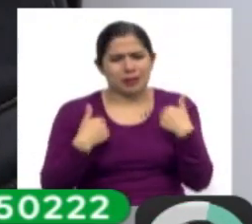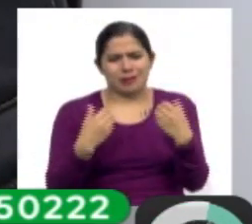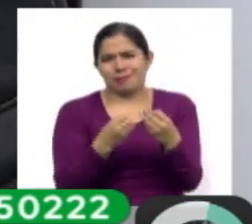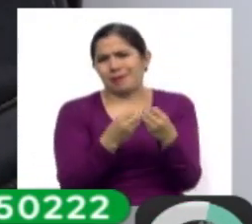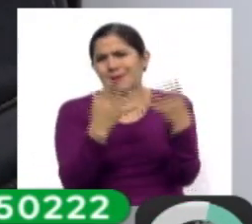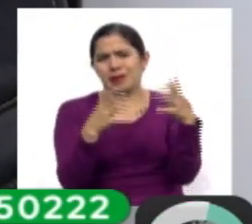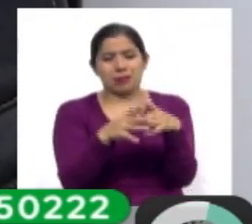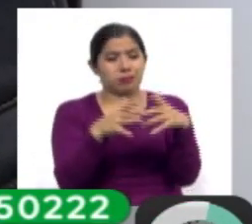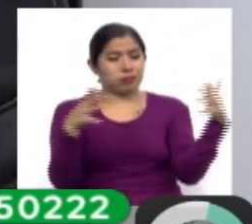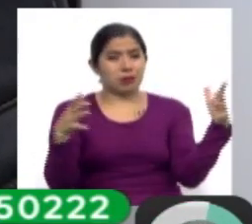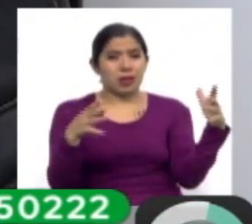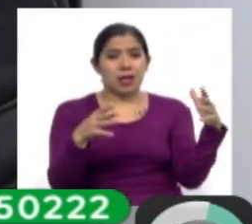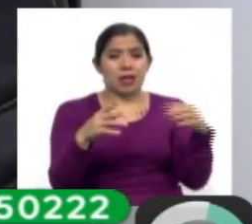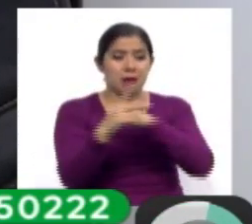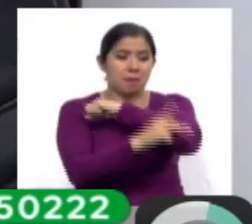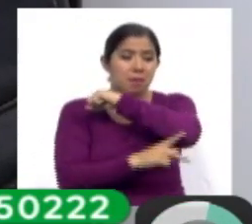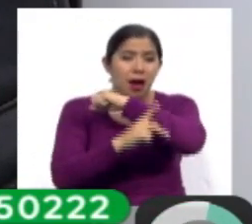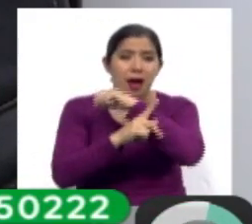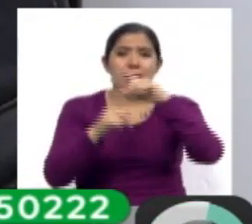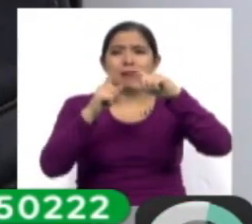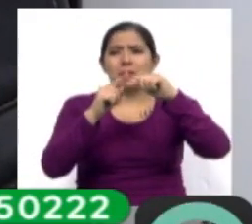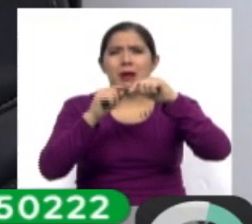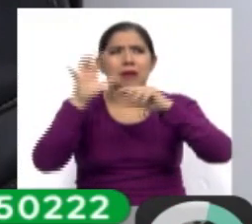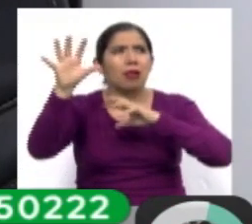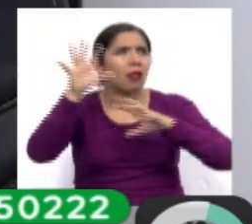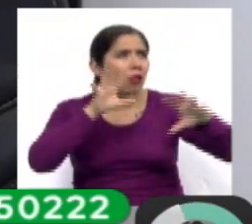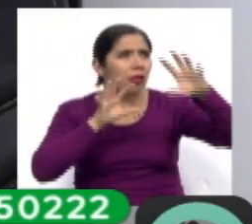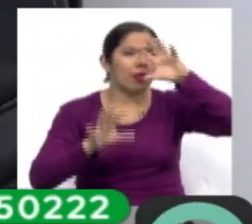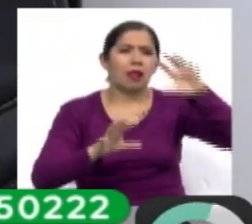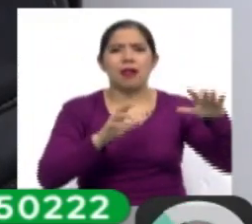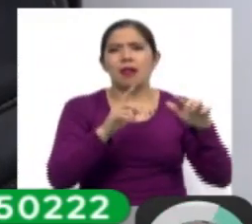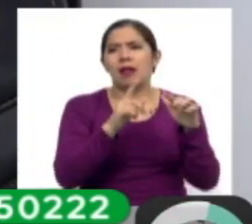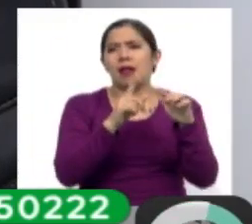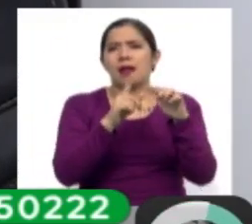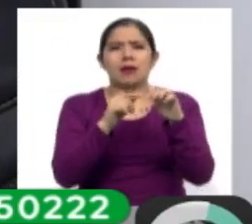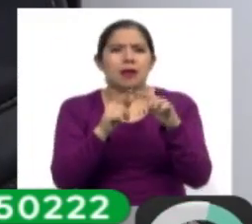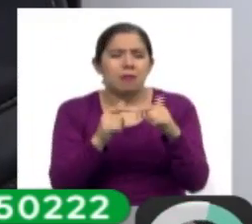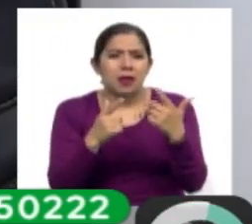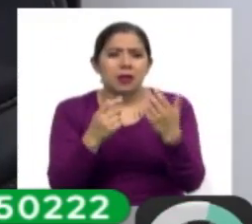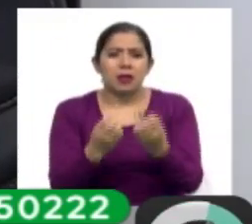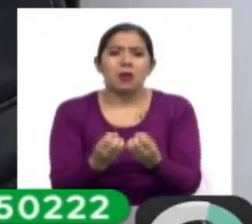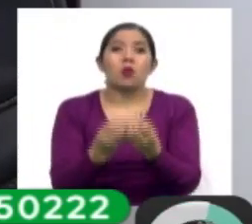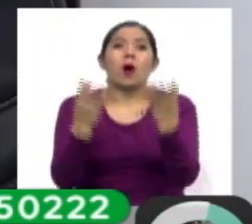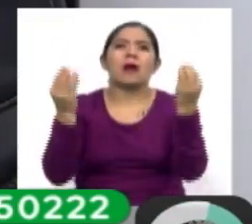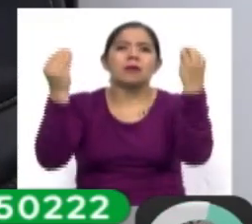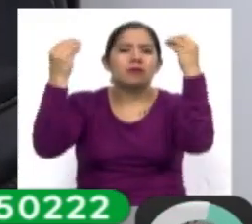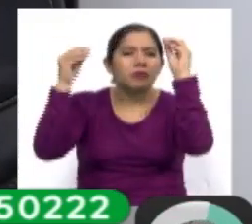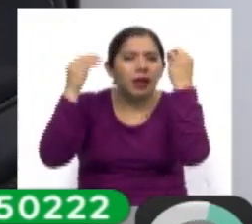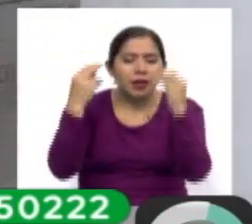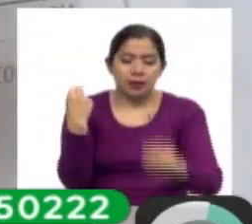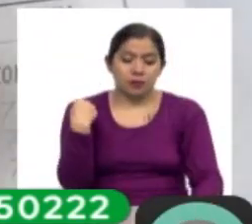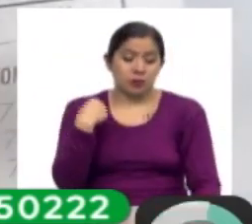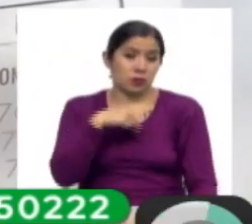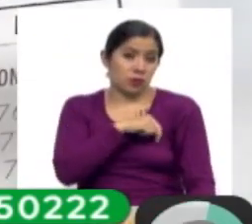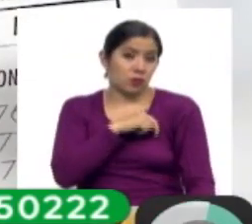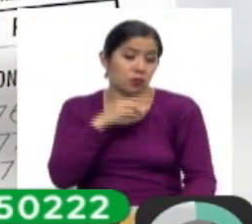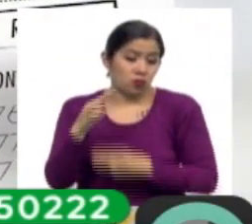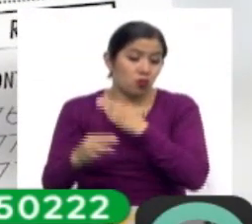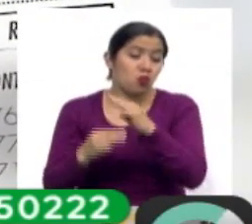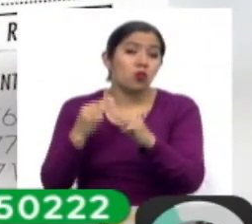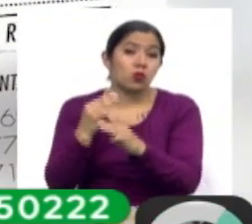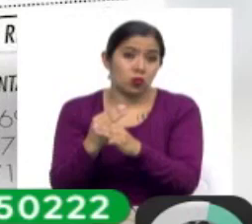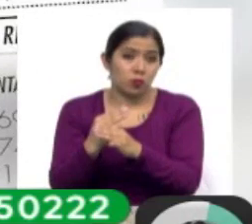por países, son segmentadas de acuerdo a los volúmenes de venta que tenemos nosotros en el mundo.